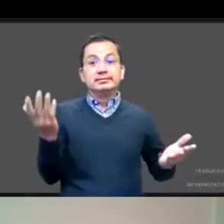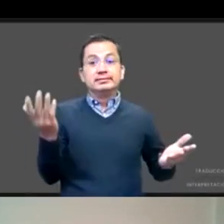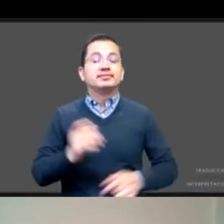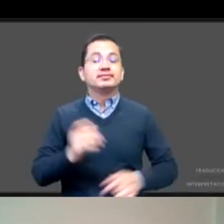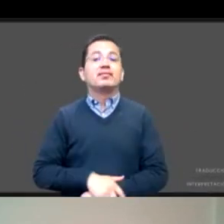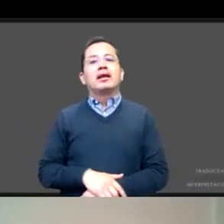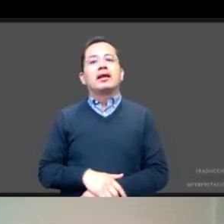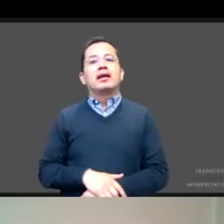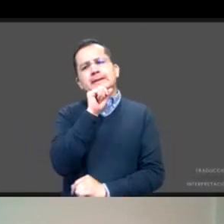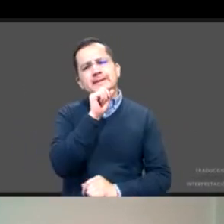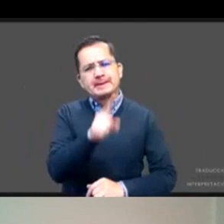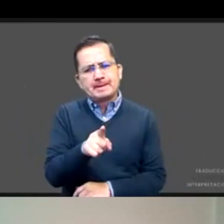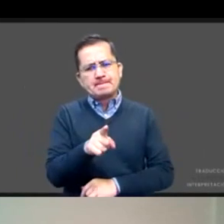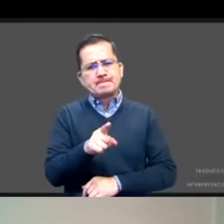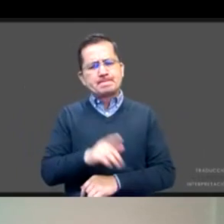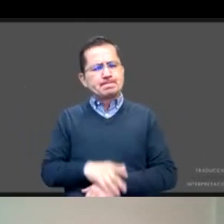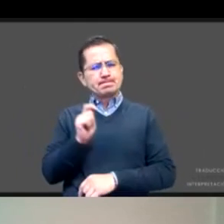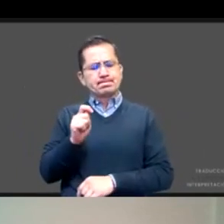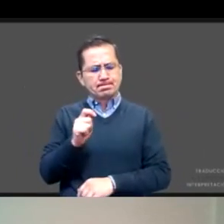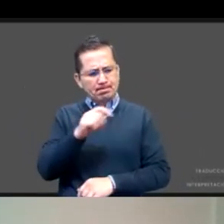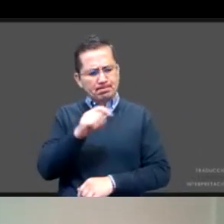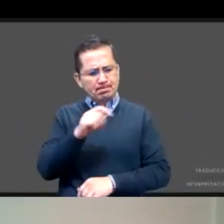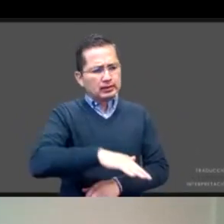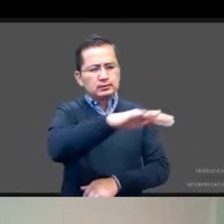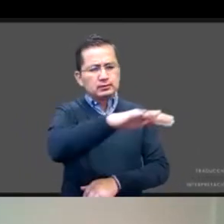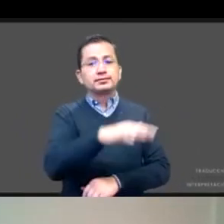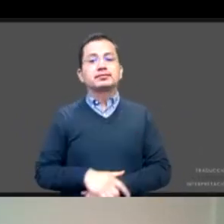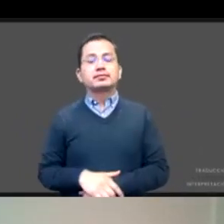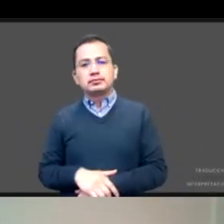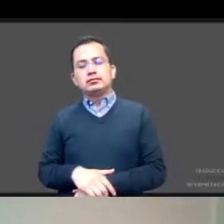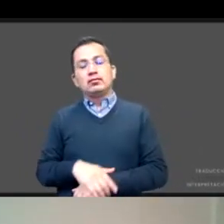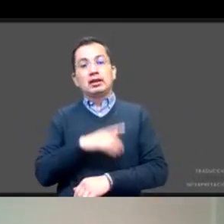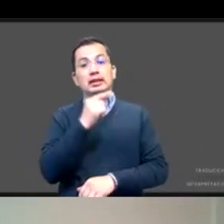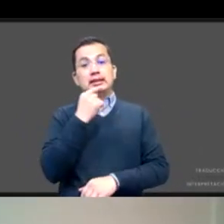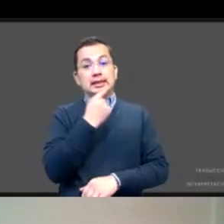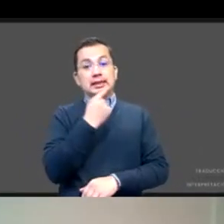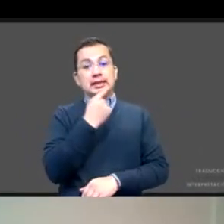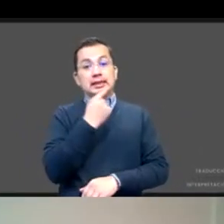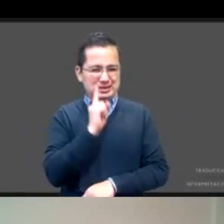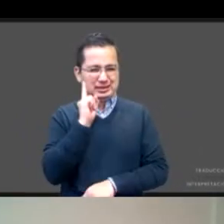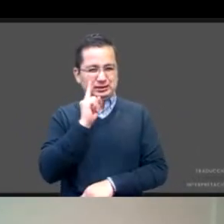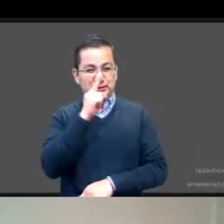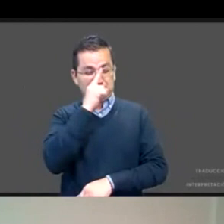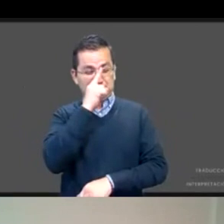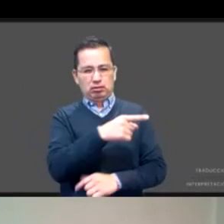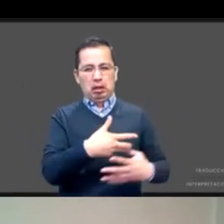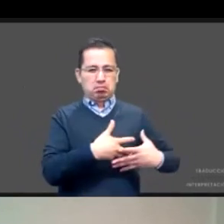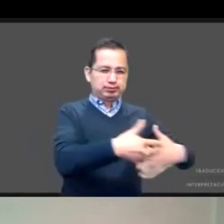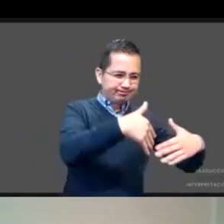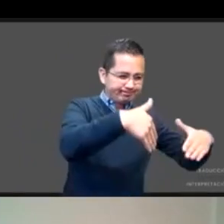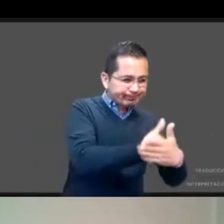Y vuelvo a retomar un dato, solo el 1% de estas niñas que tuvieron hijas e hijos,